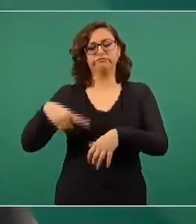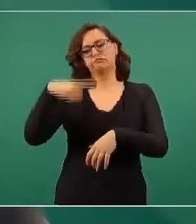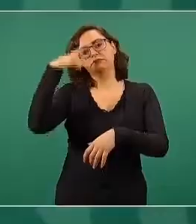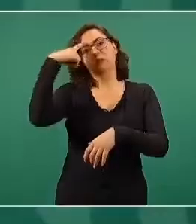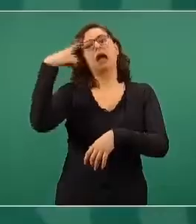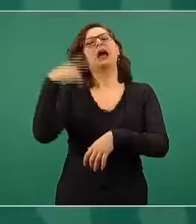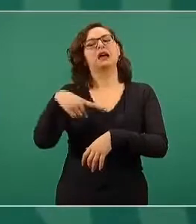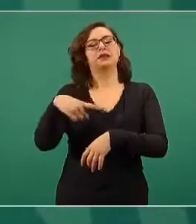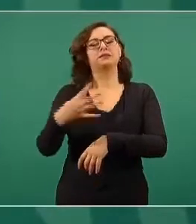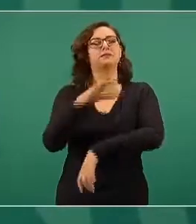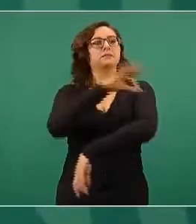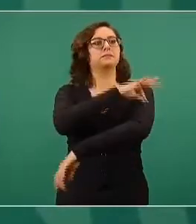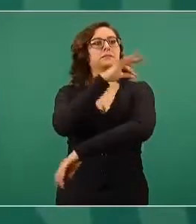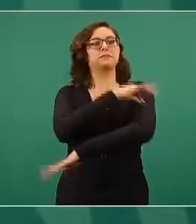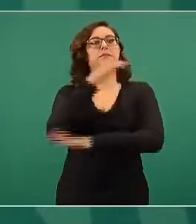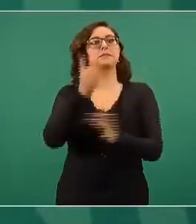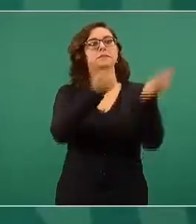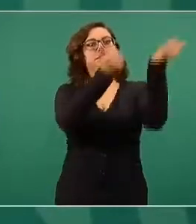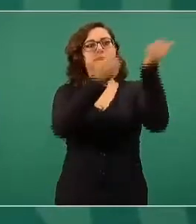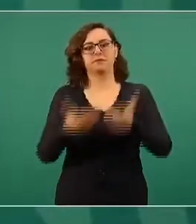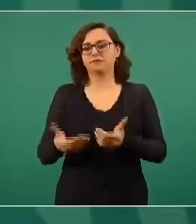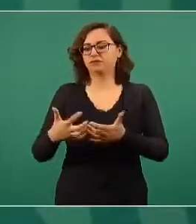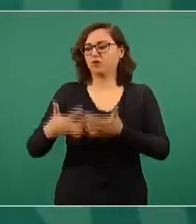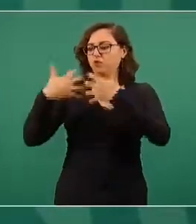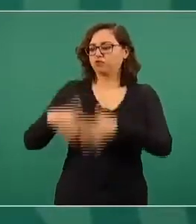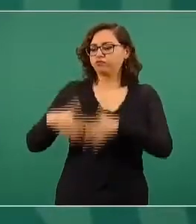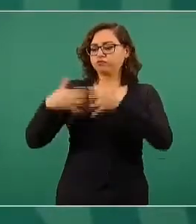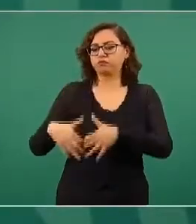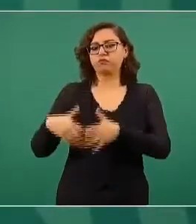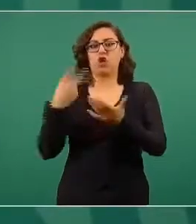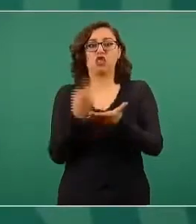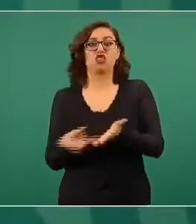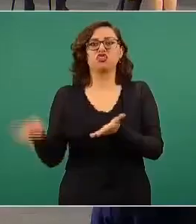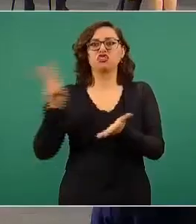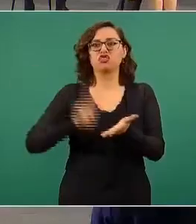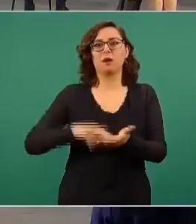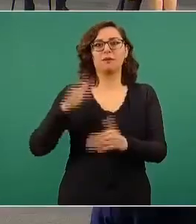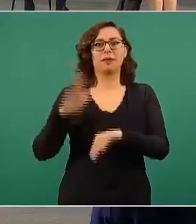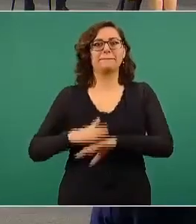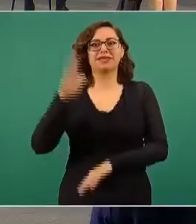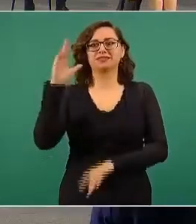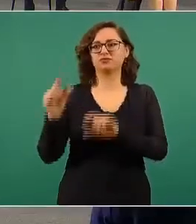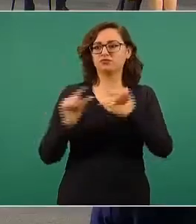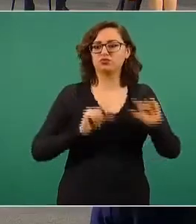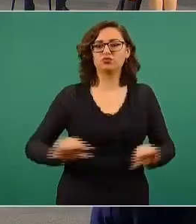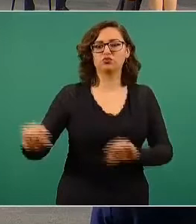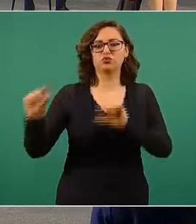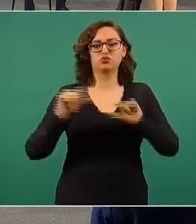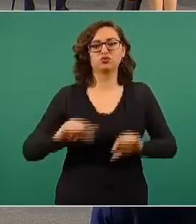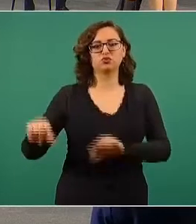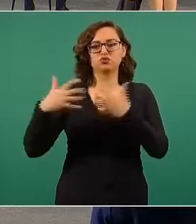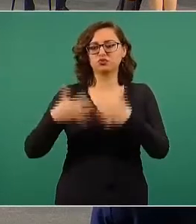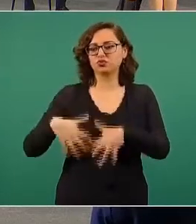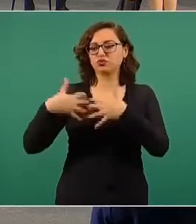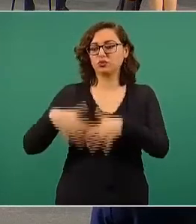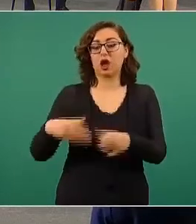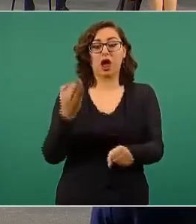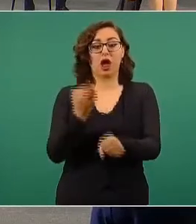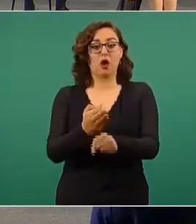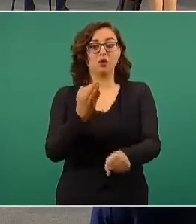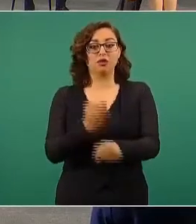No podríamos estar vacunando a los maestros con la vacuna CanSino,